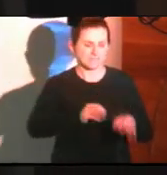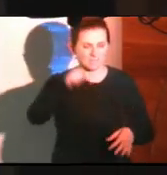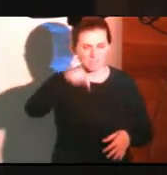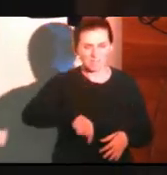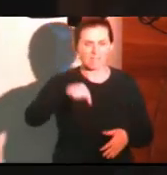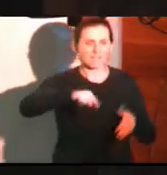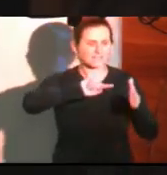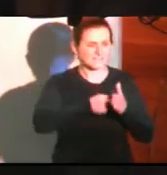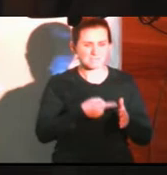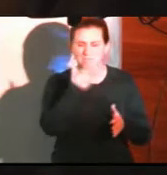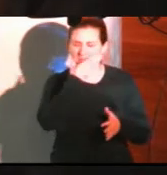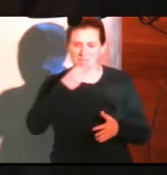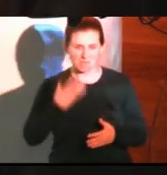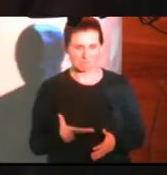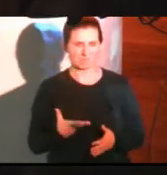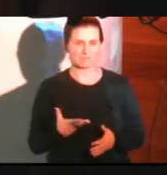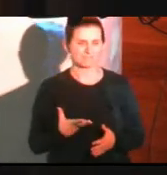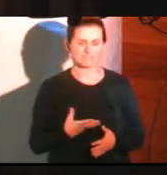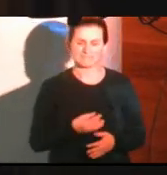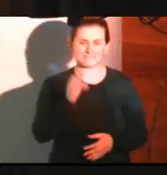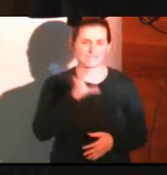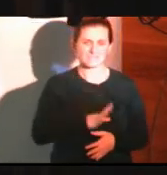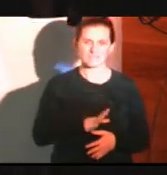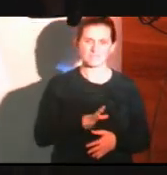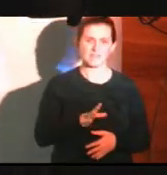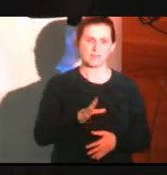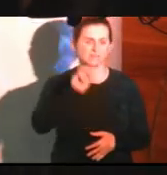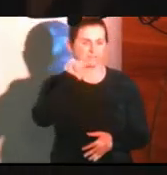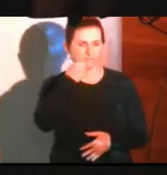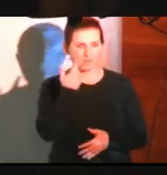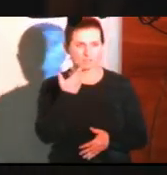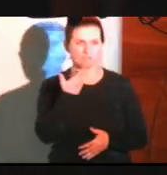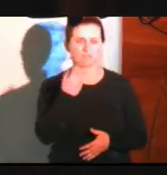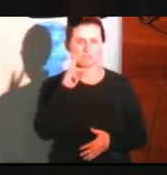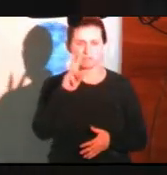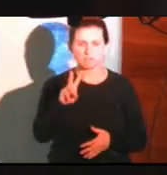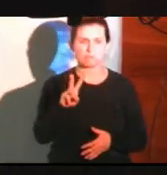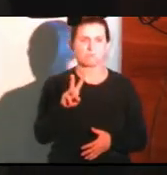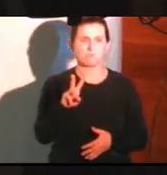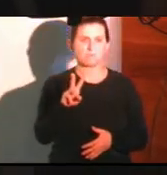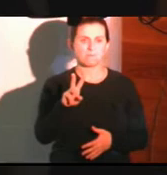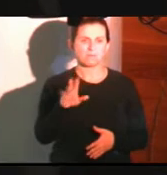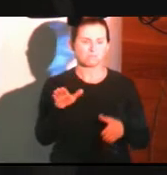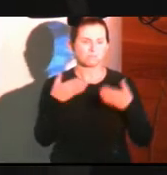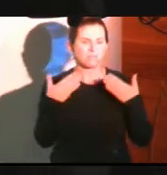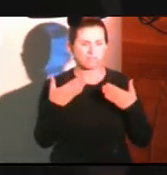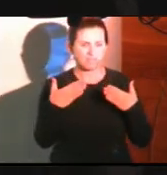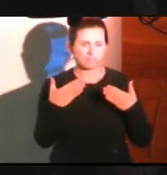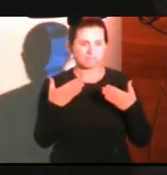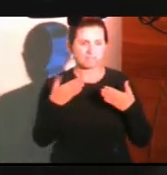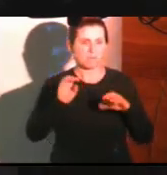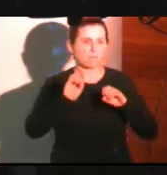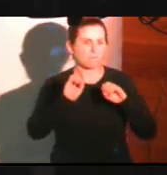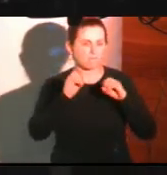que nos permite ya por su simple paisaje que la creatividad de todos ustedes se desarrolle. Espero que lo disfruten, que